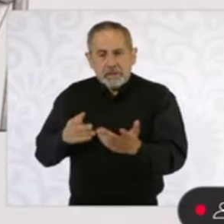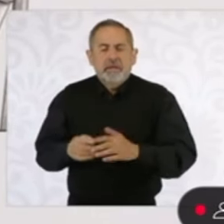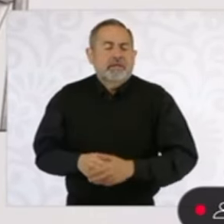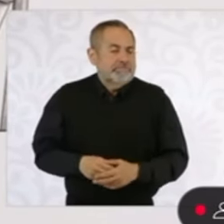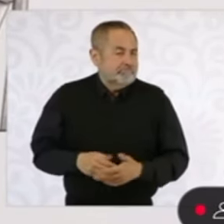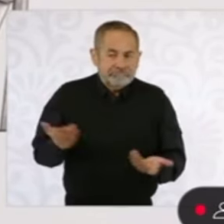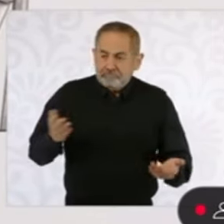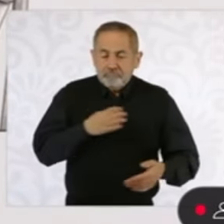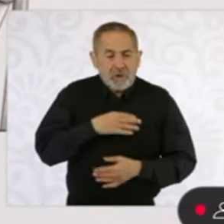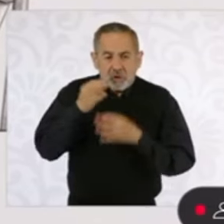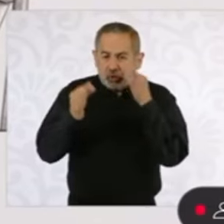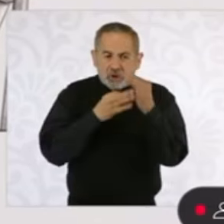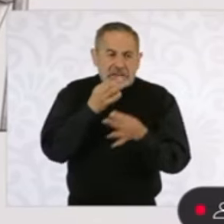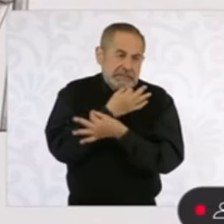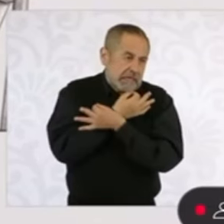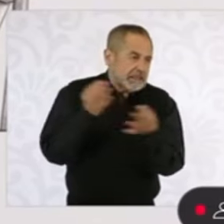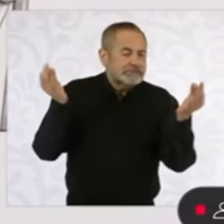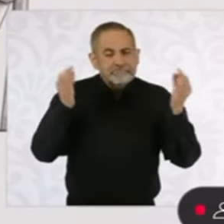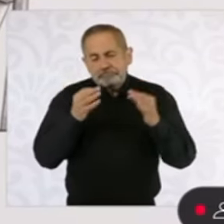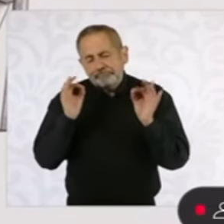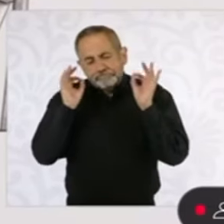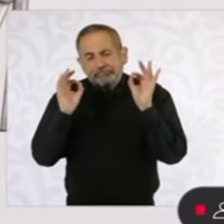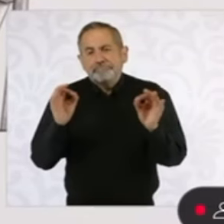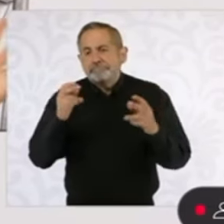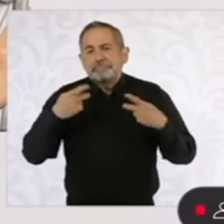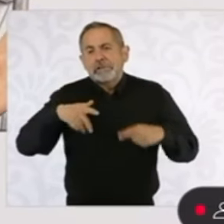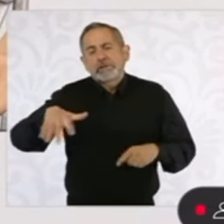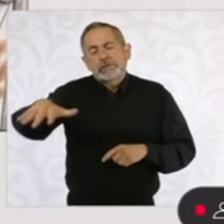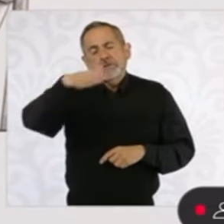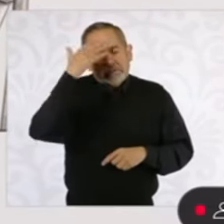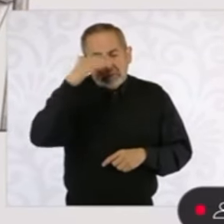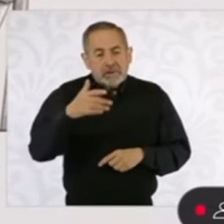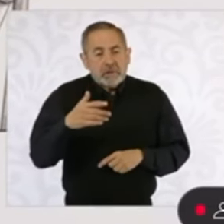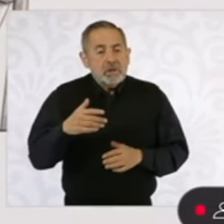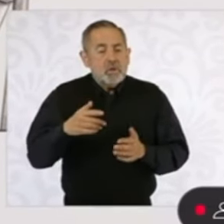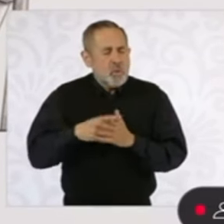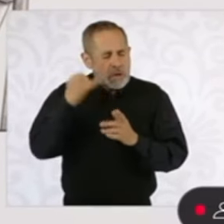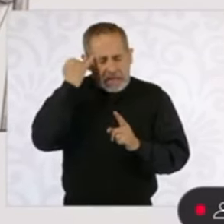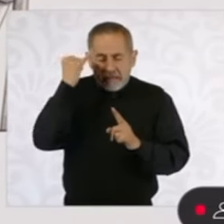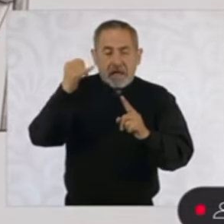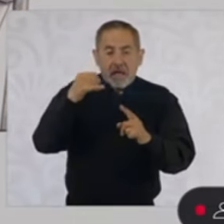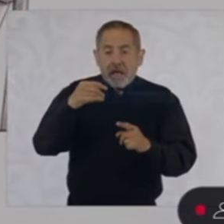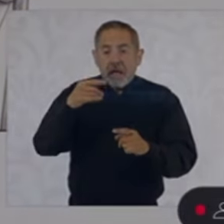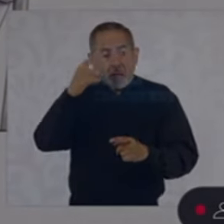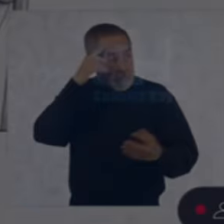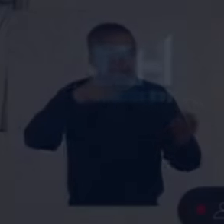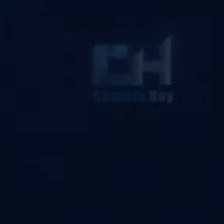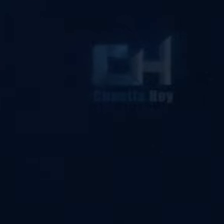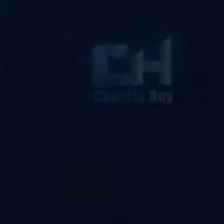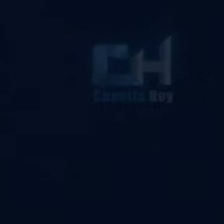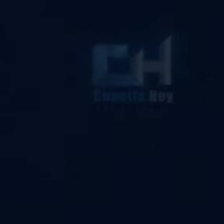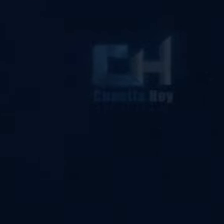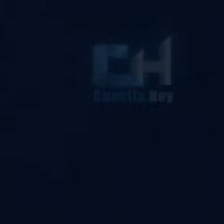noticias para el pueblo de México y con nuestra máxima siempre, que es por el bien de todos. Gracias. Gracias.